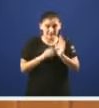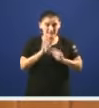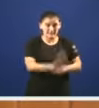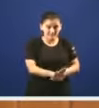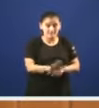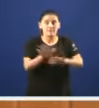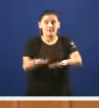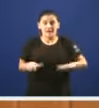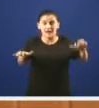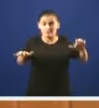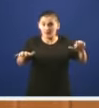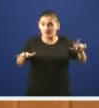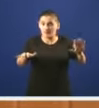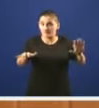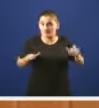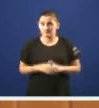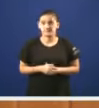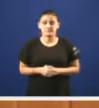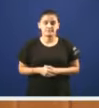por certo moito mellor